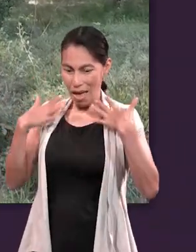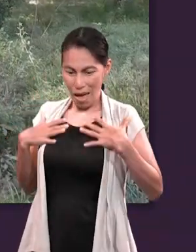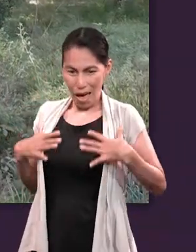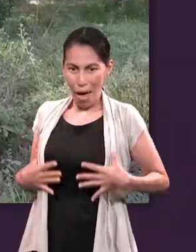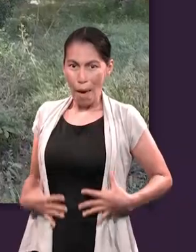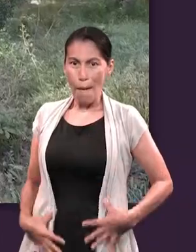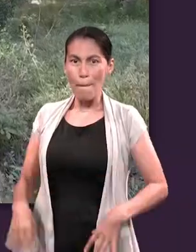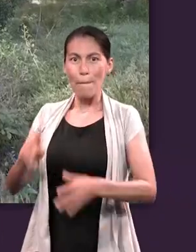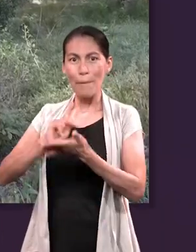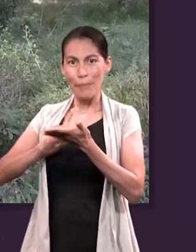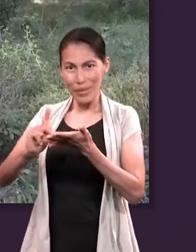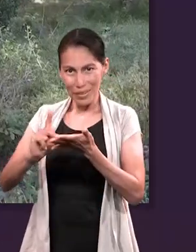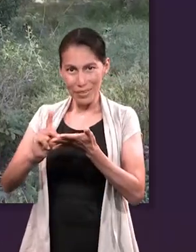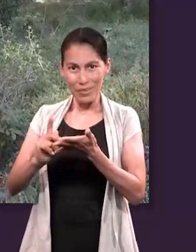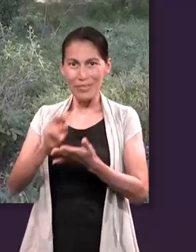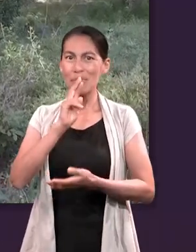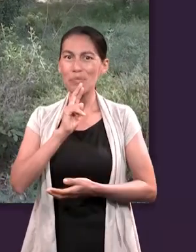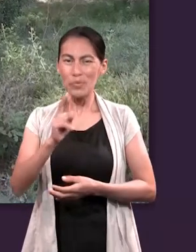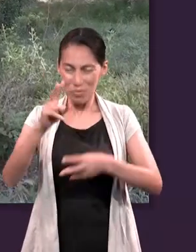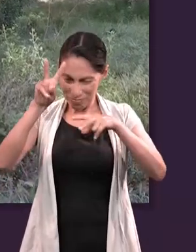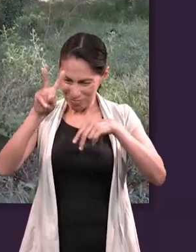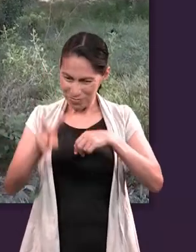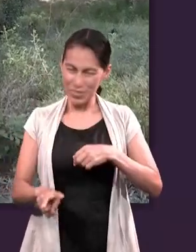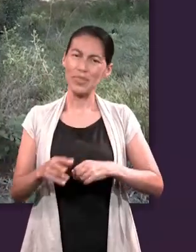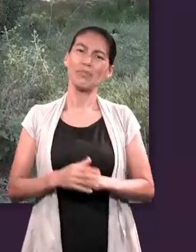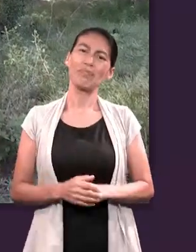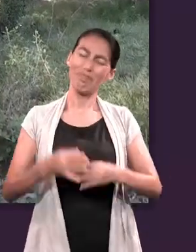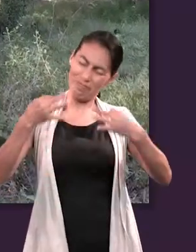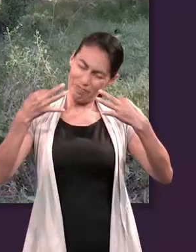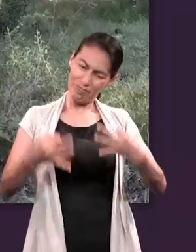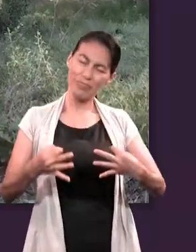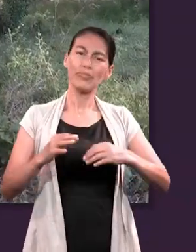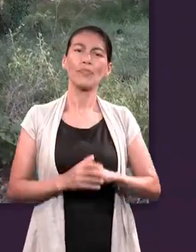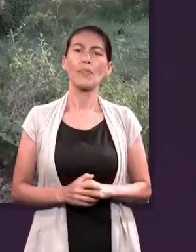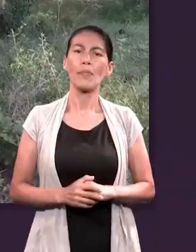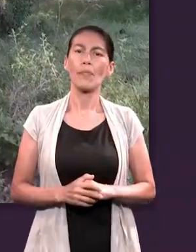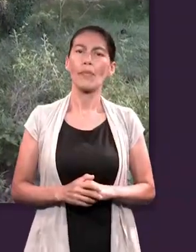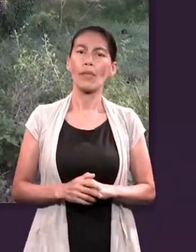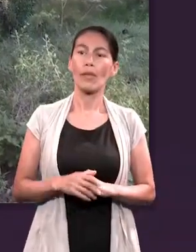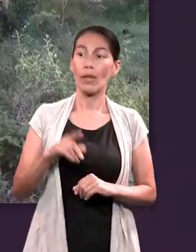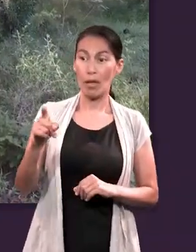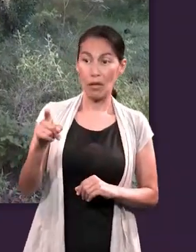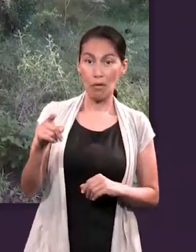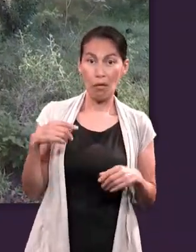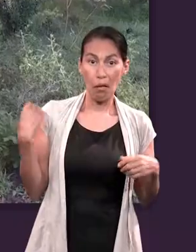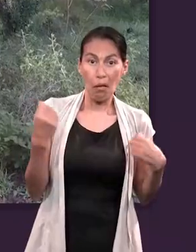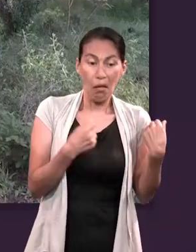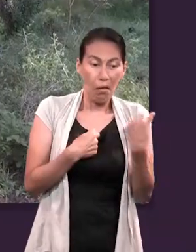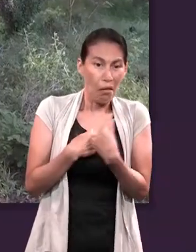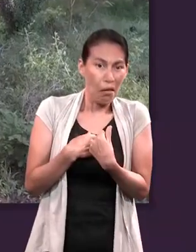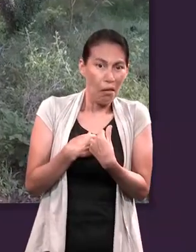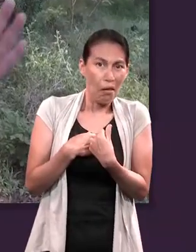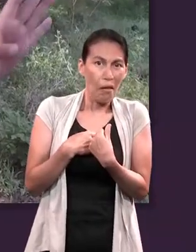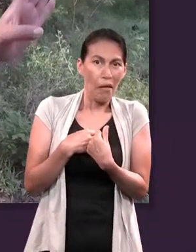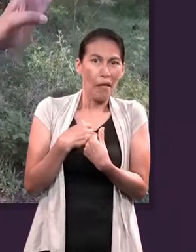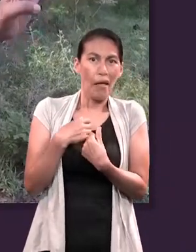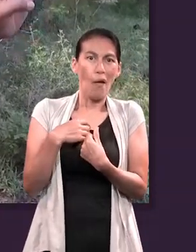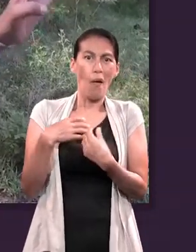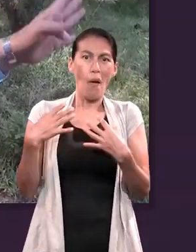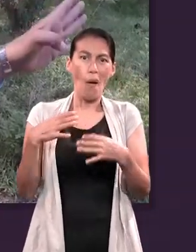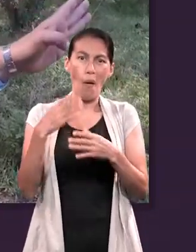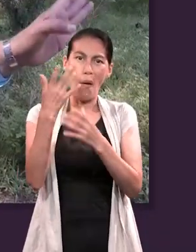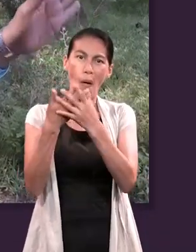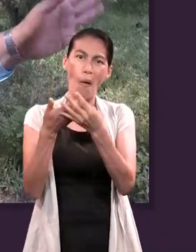de piel. Una vestimenta real, una solución real. Ellos se habían puesto una